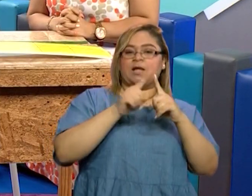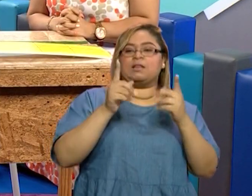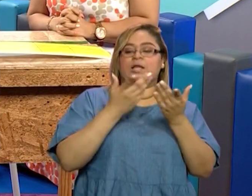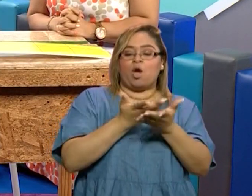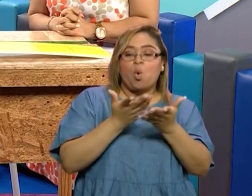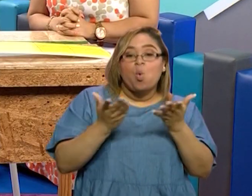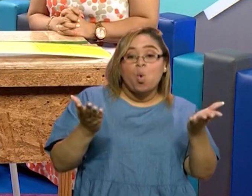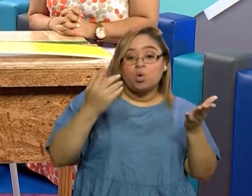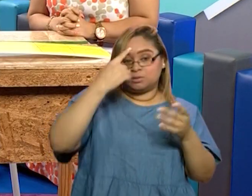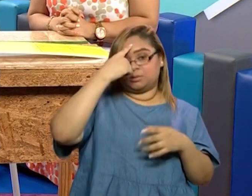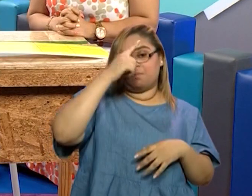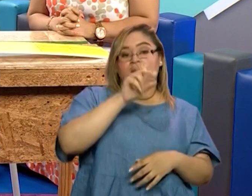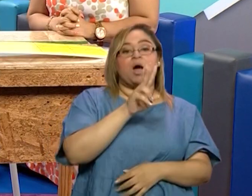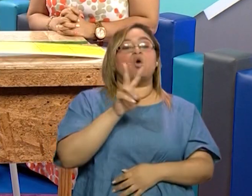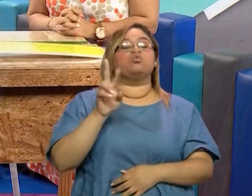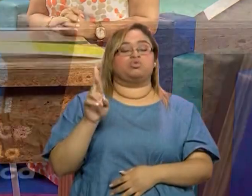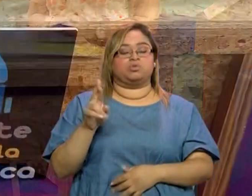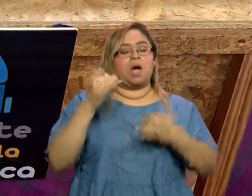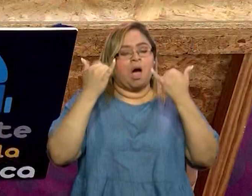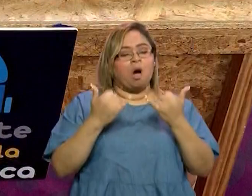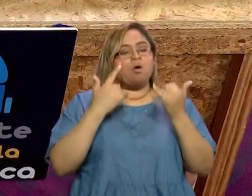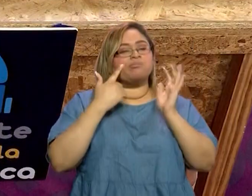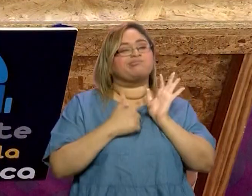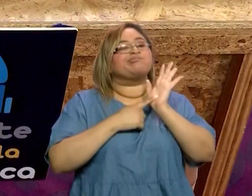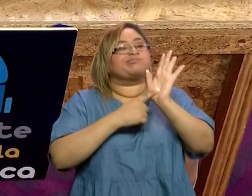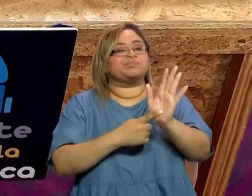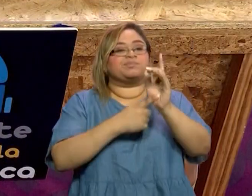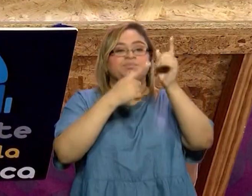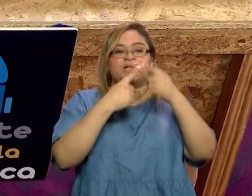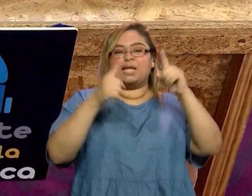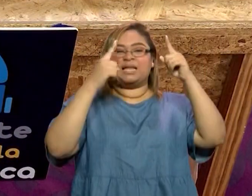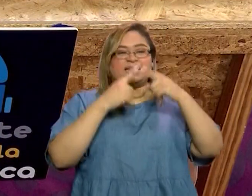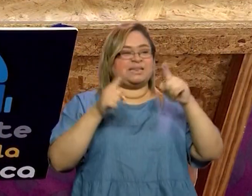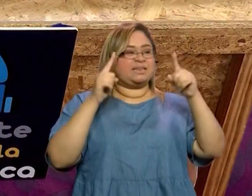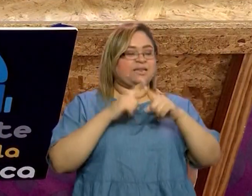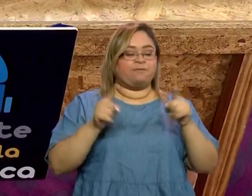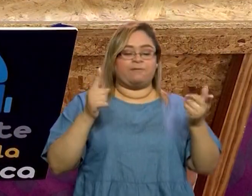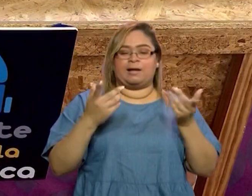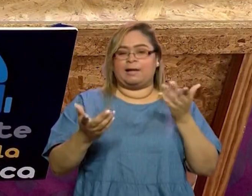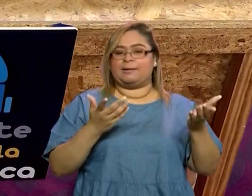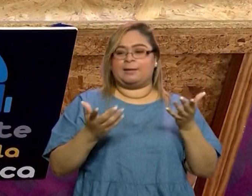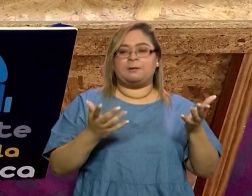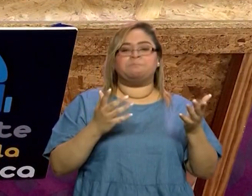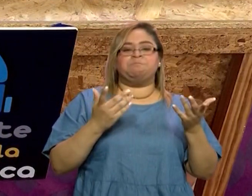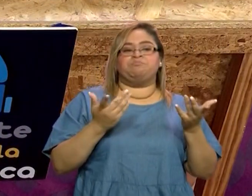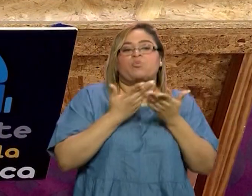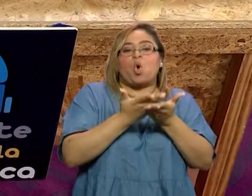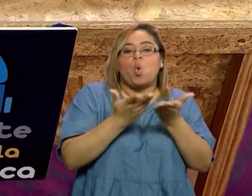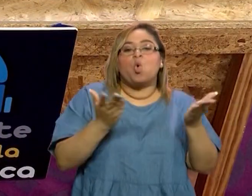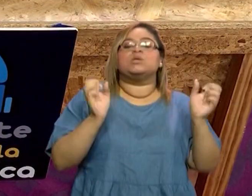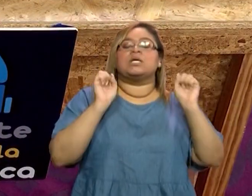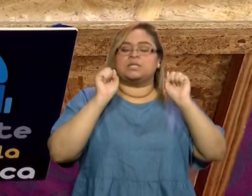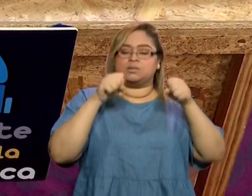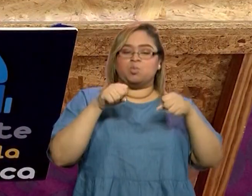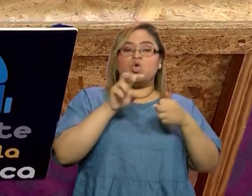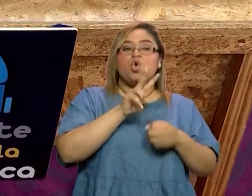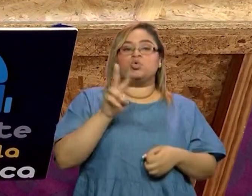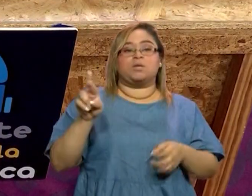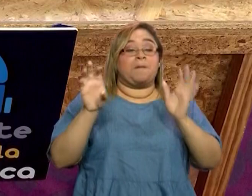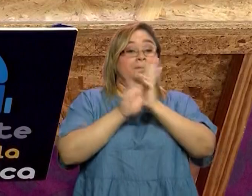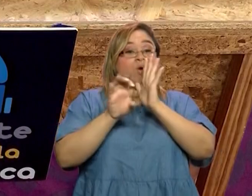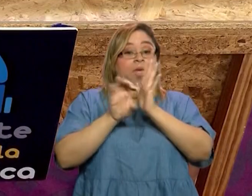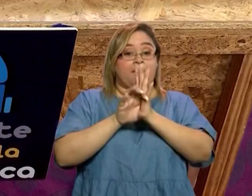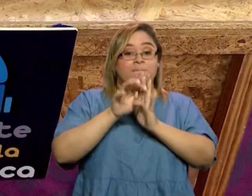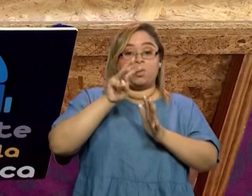Entonces, aquí tenemos, vamos a presentarle las diferentes herramientas o instrumentos que utilizamos, porque hemos hablado del metro